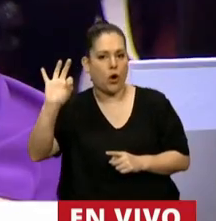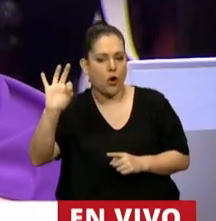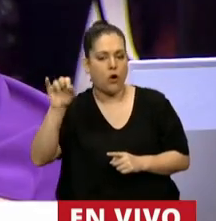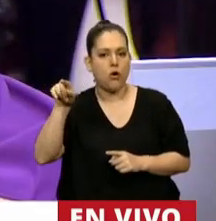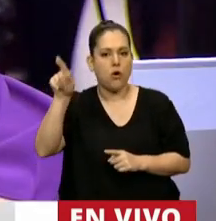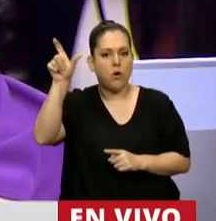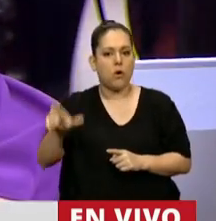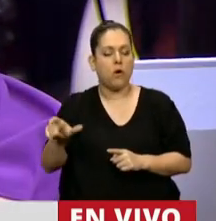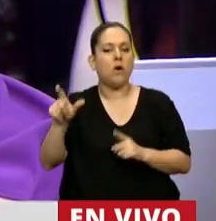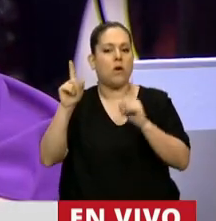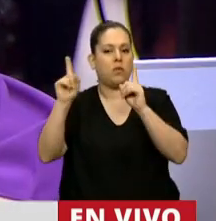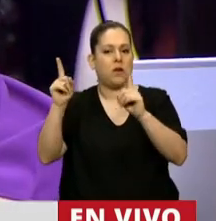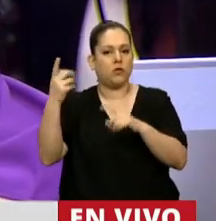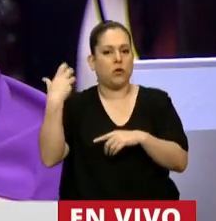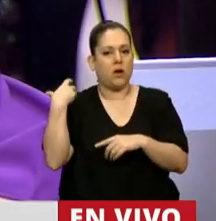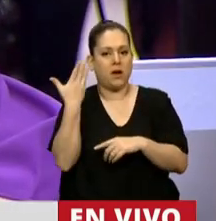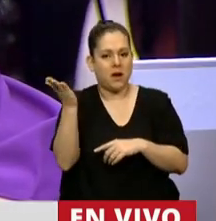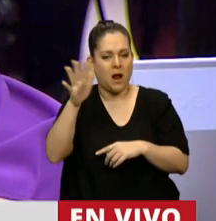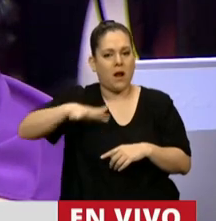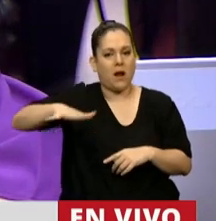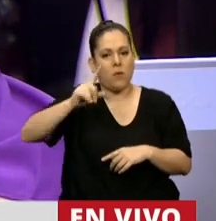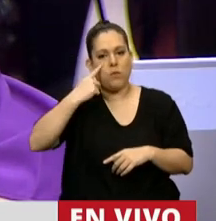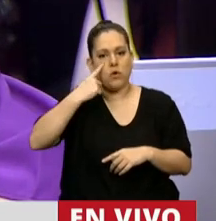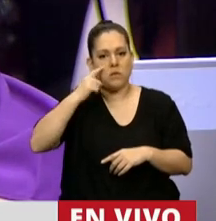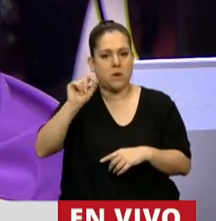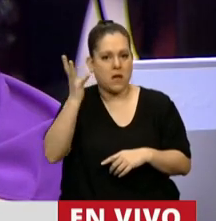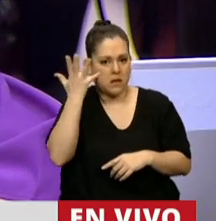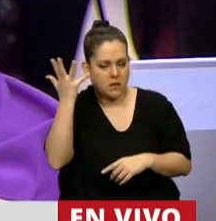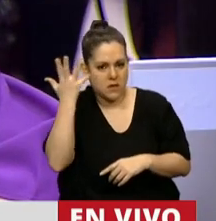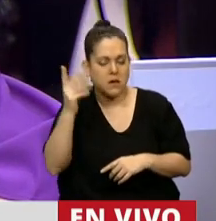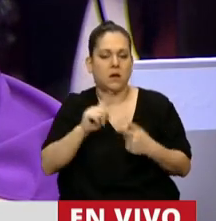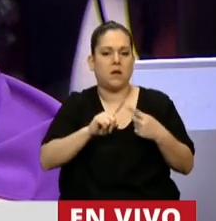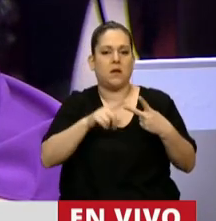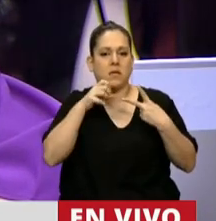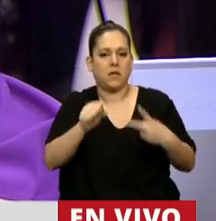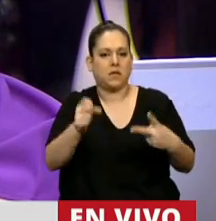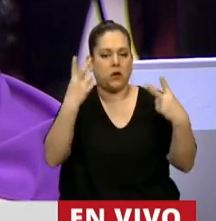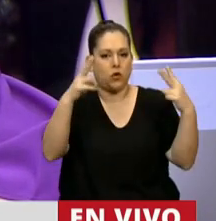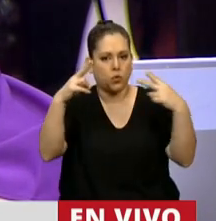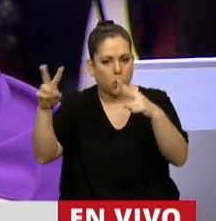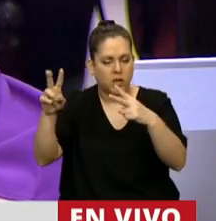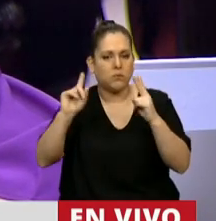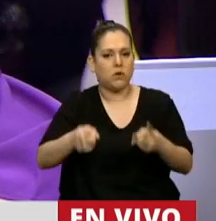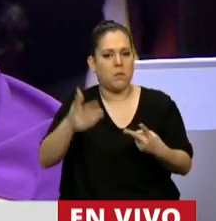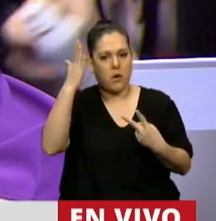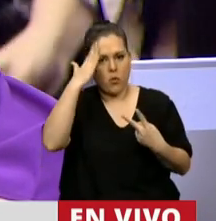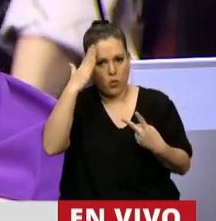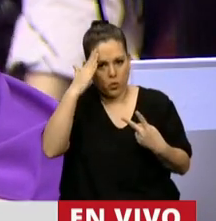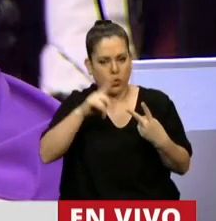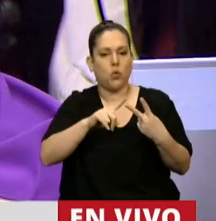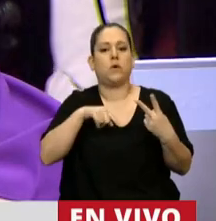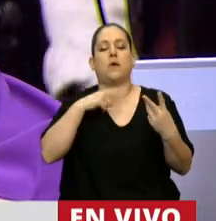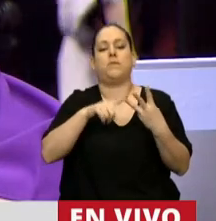Director General de Educación del municipio de Tigre, fue Secretario de Turismo y Cultura del municipio,